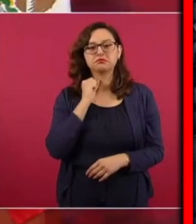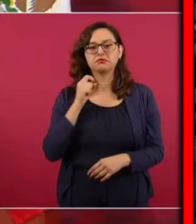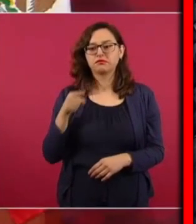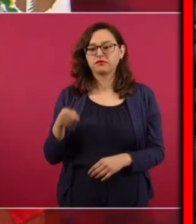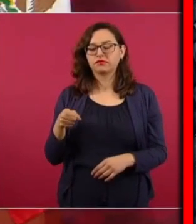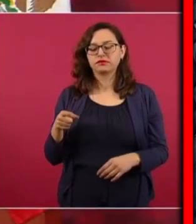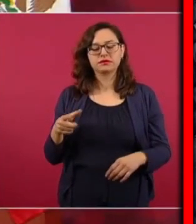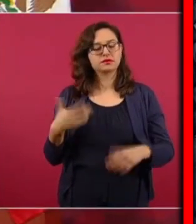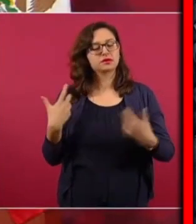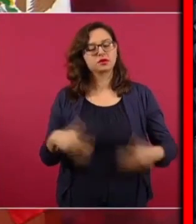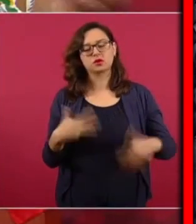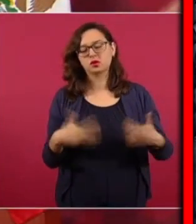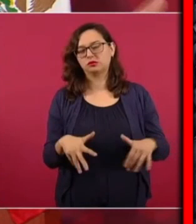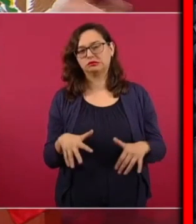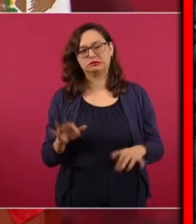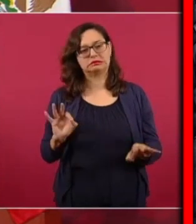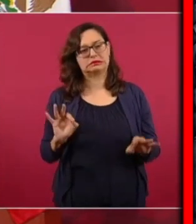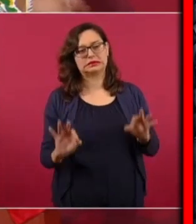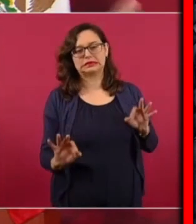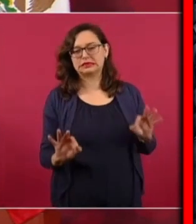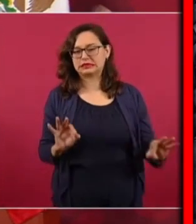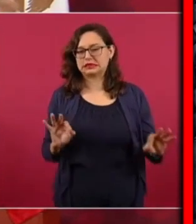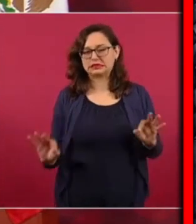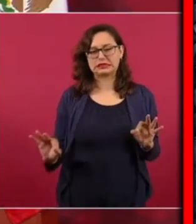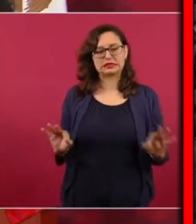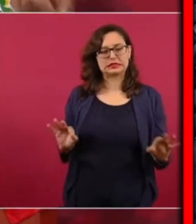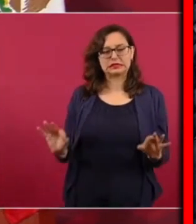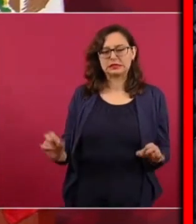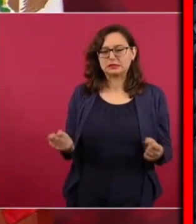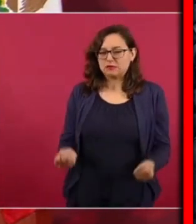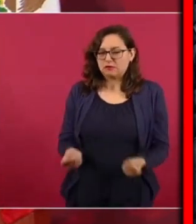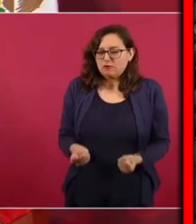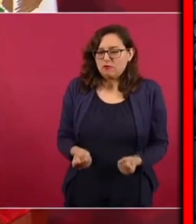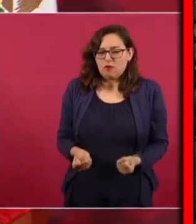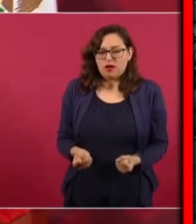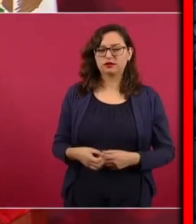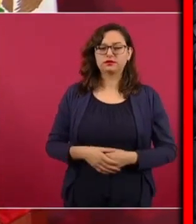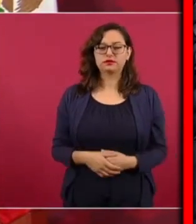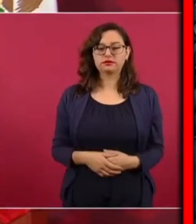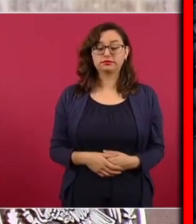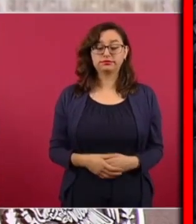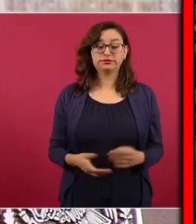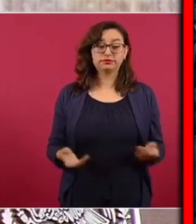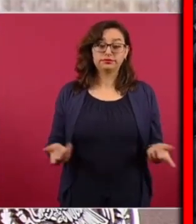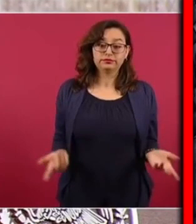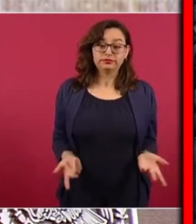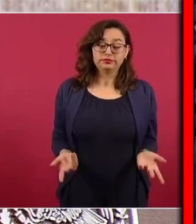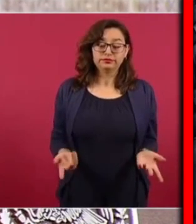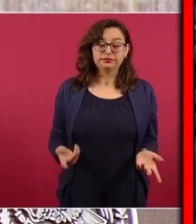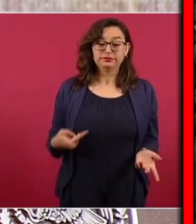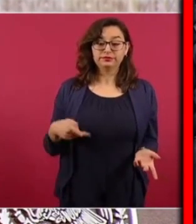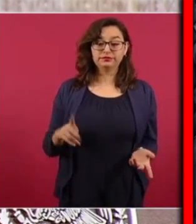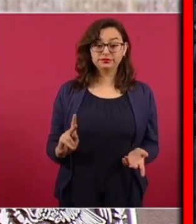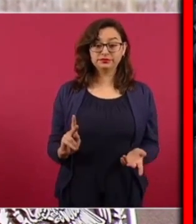contratos para la explotación de litio esto fue lo que dijo hoy el presidente López Obrador en la mañanera pero